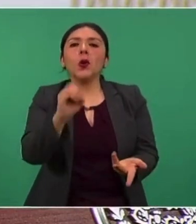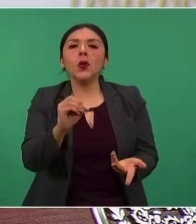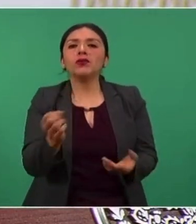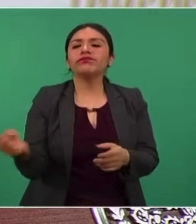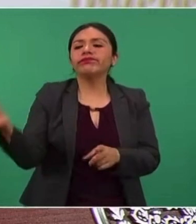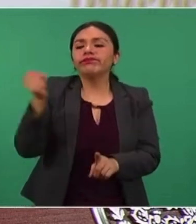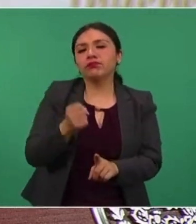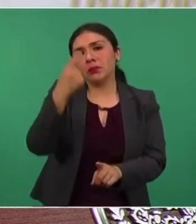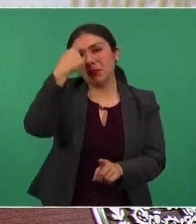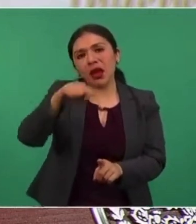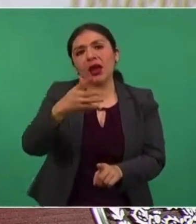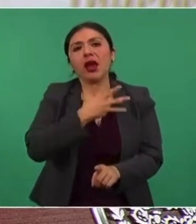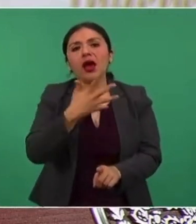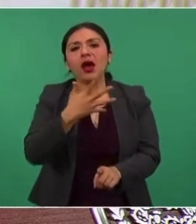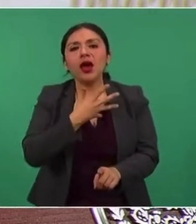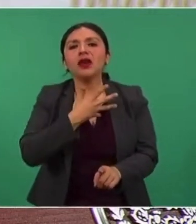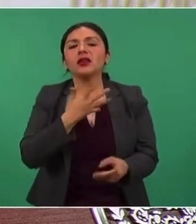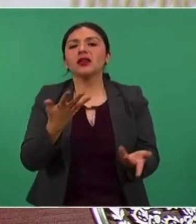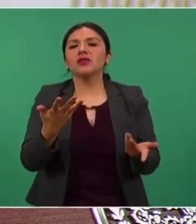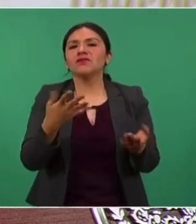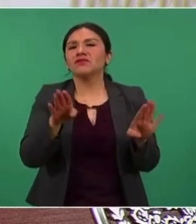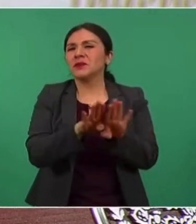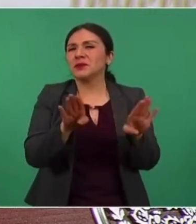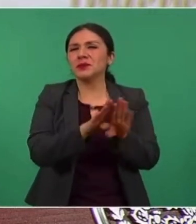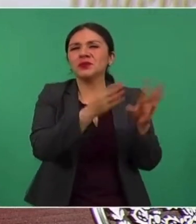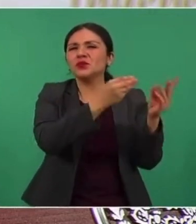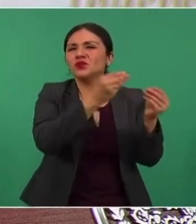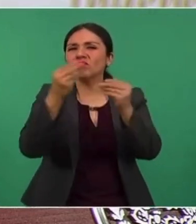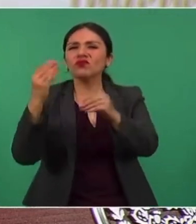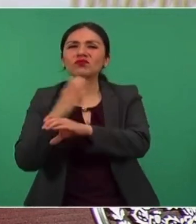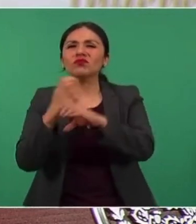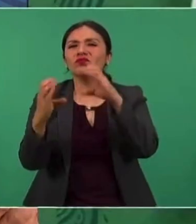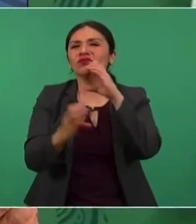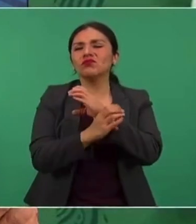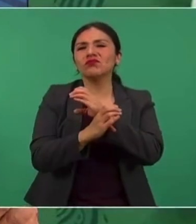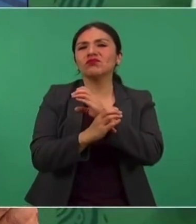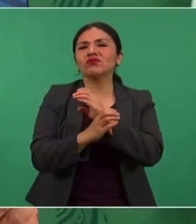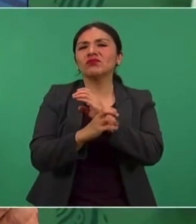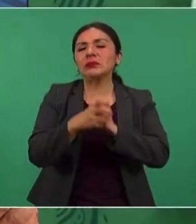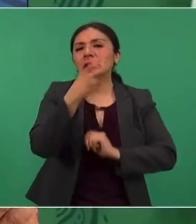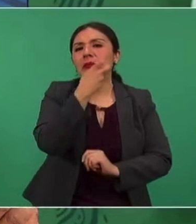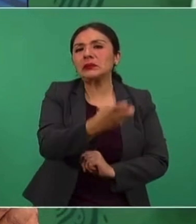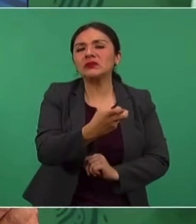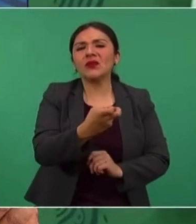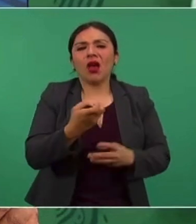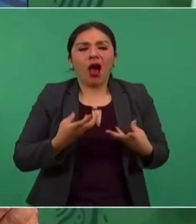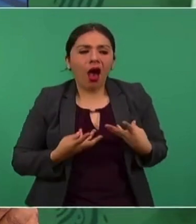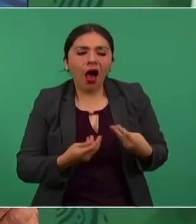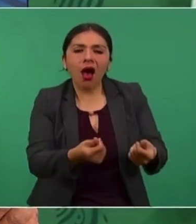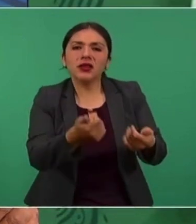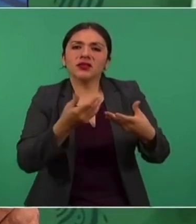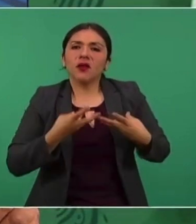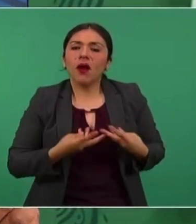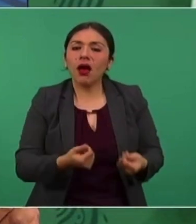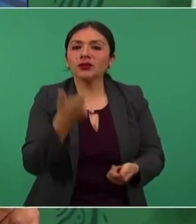tener gastos